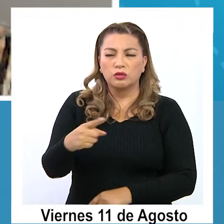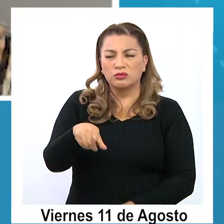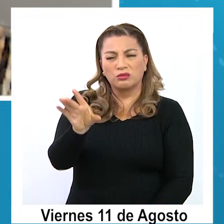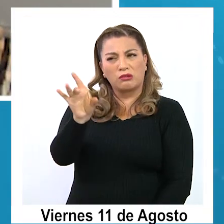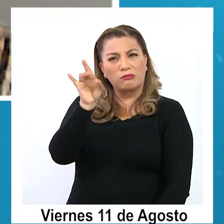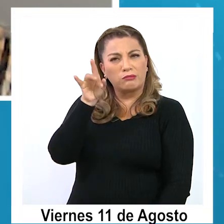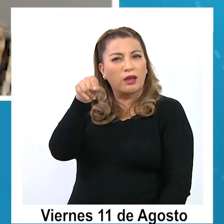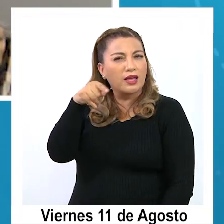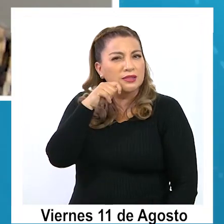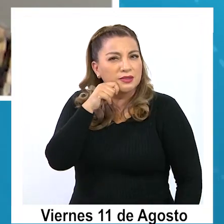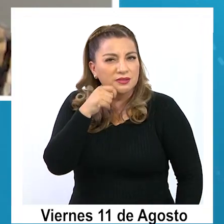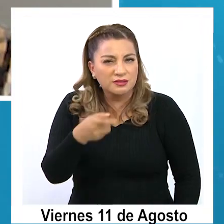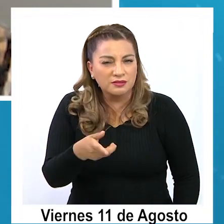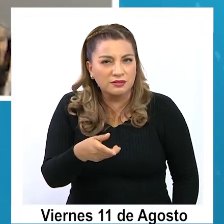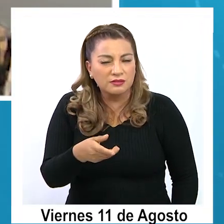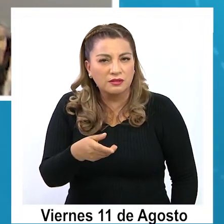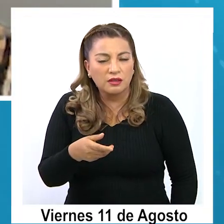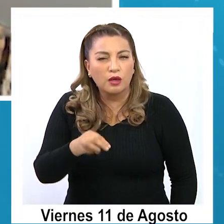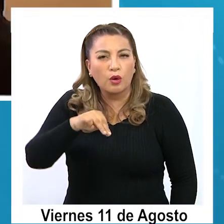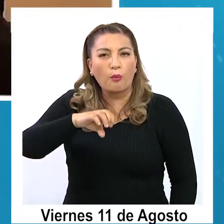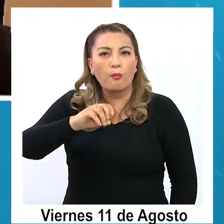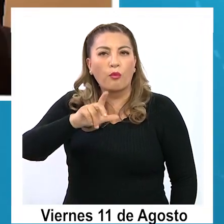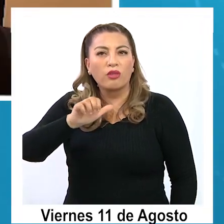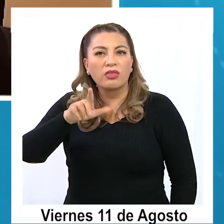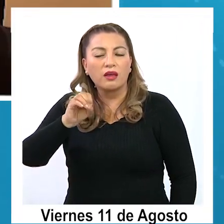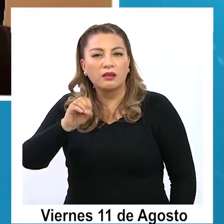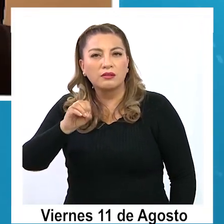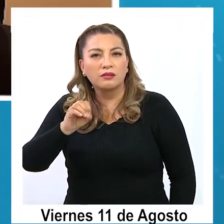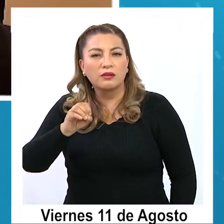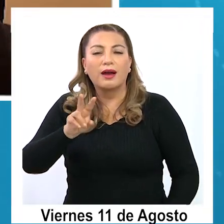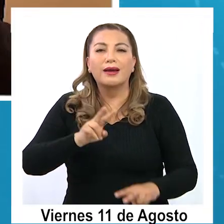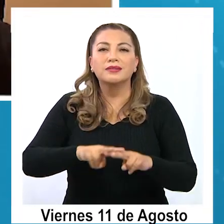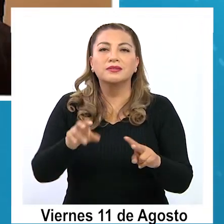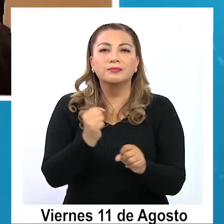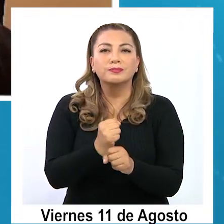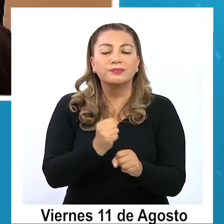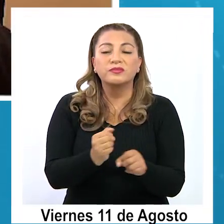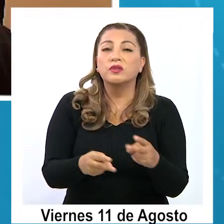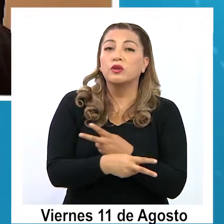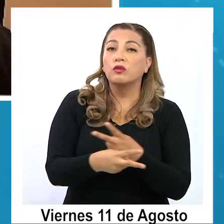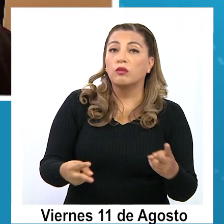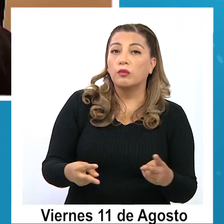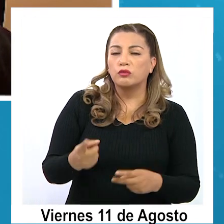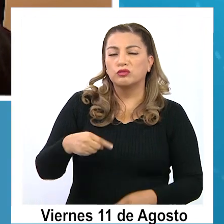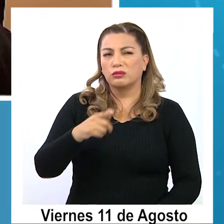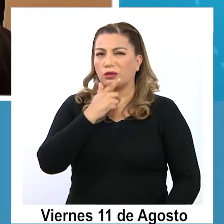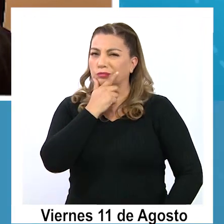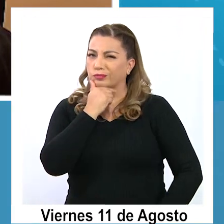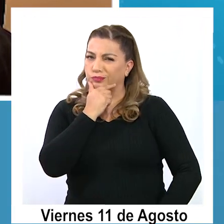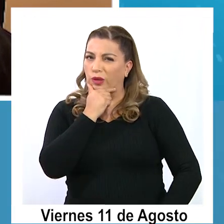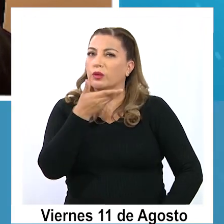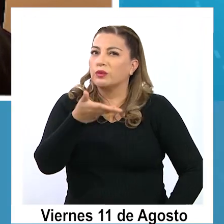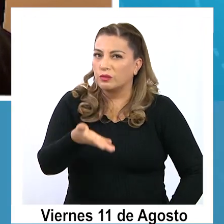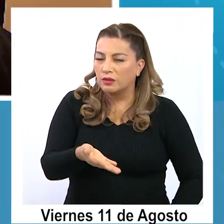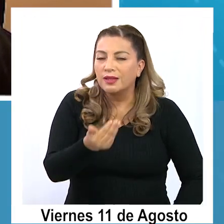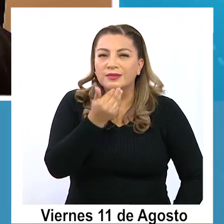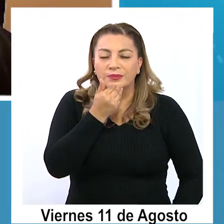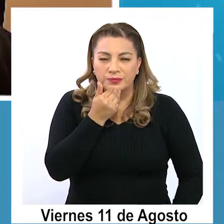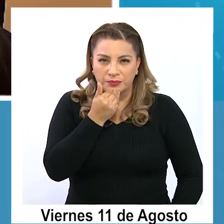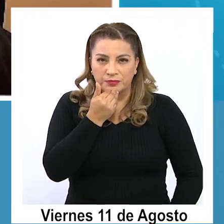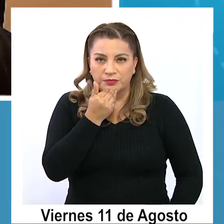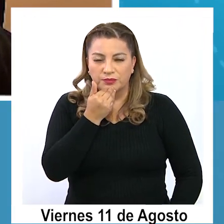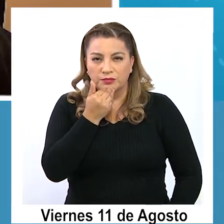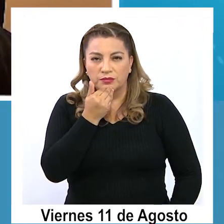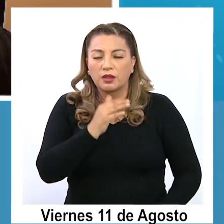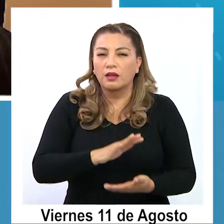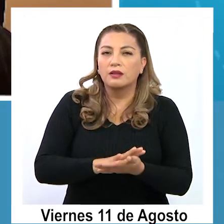porque forman parte de un modelo de hacer gestión pública, y eso es muy cuestionable. Ahora, dentro de todo lo